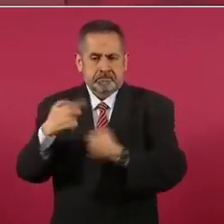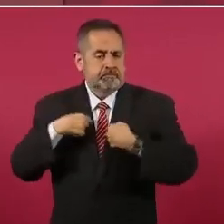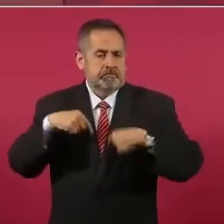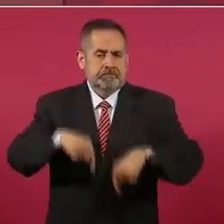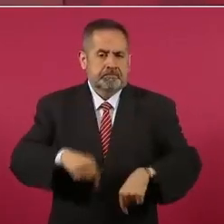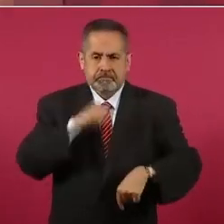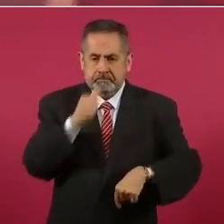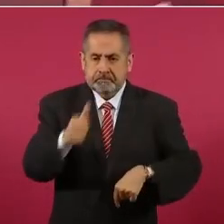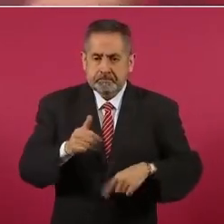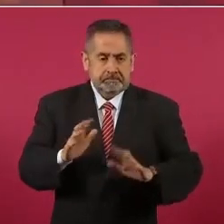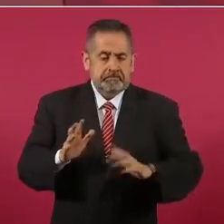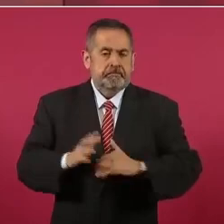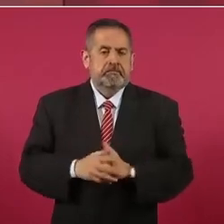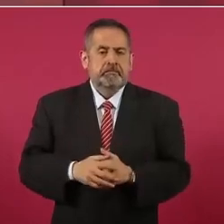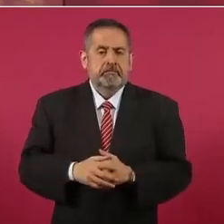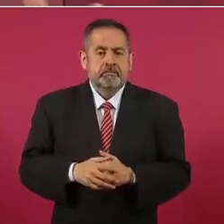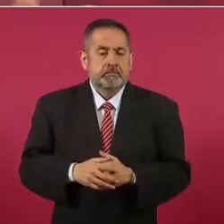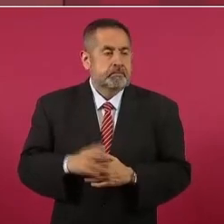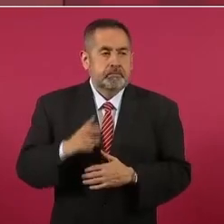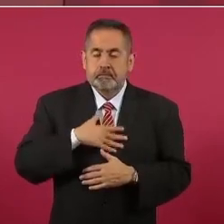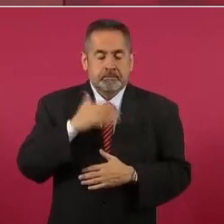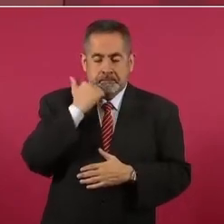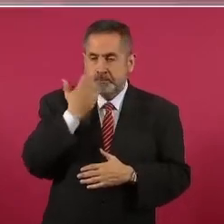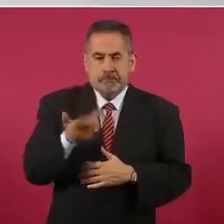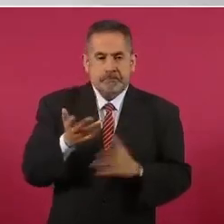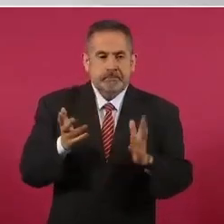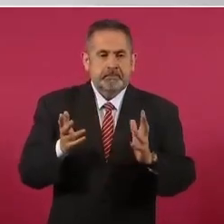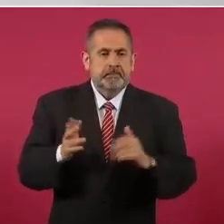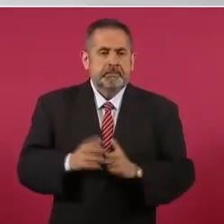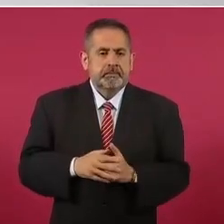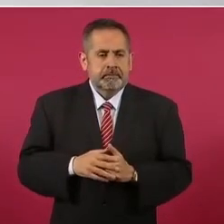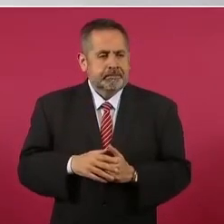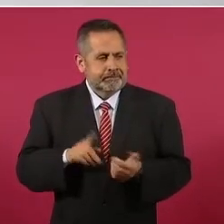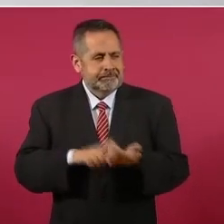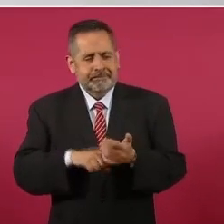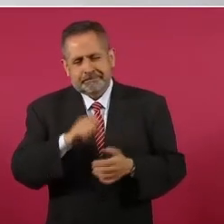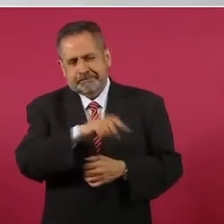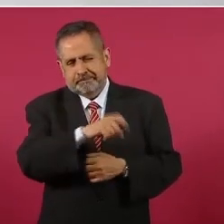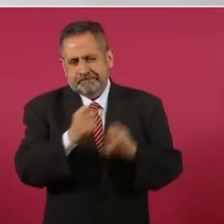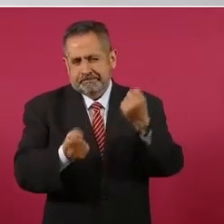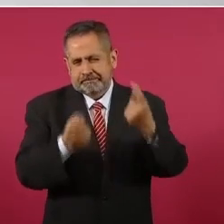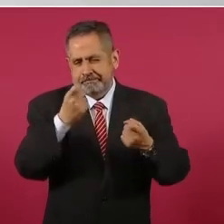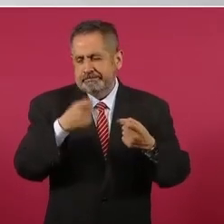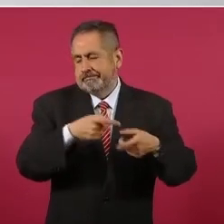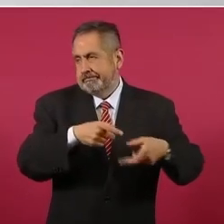o sea, y no quiero que, como lo hacen algunos